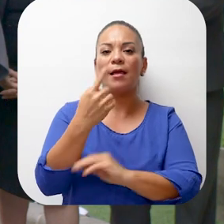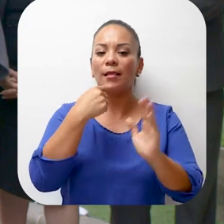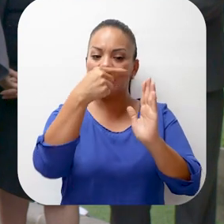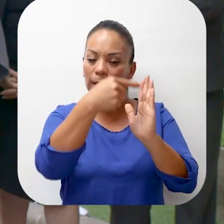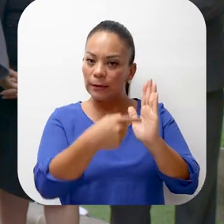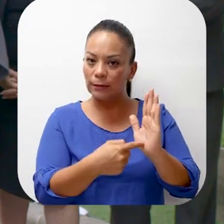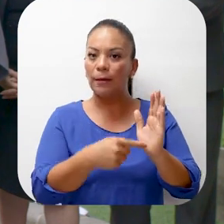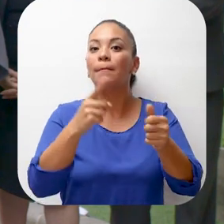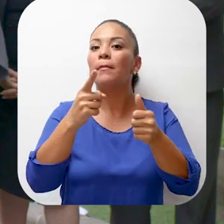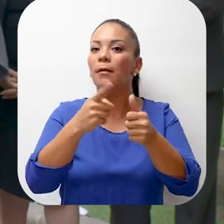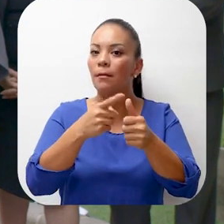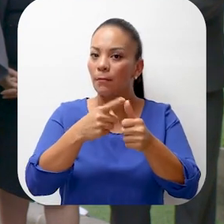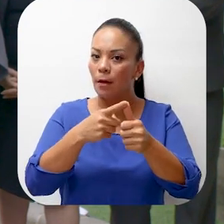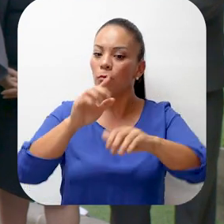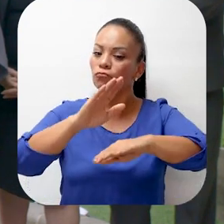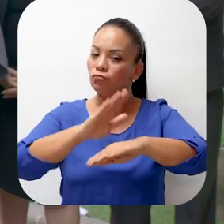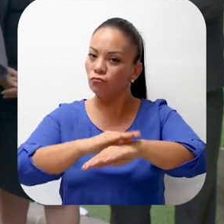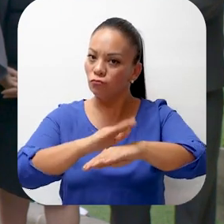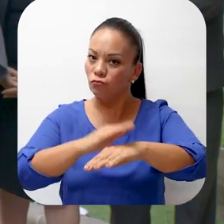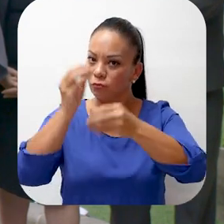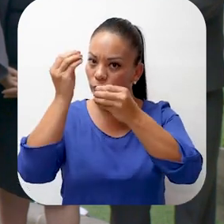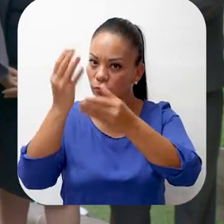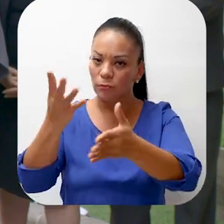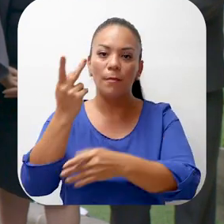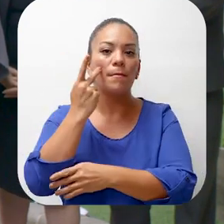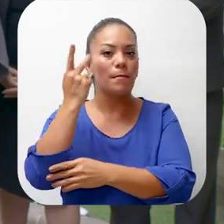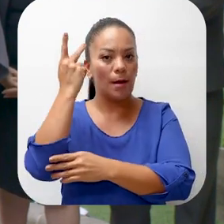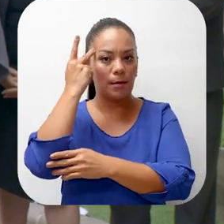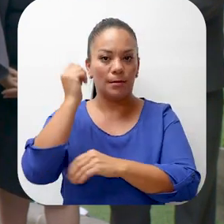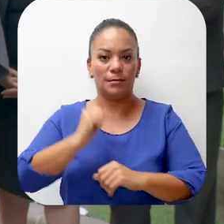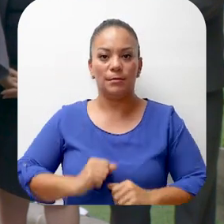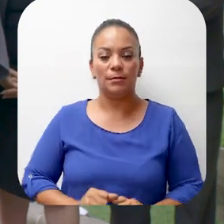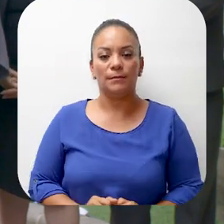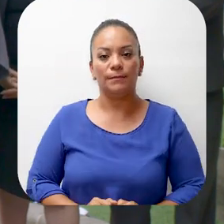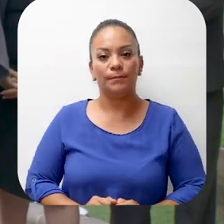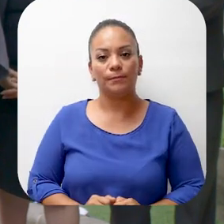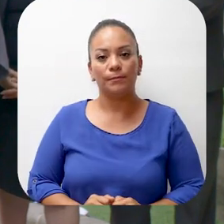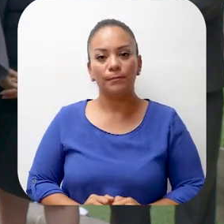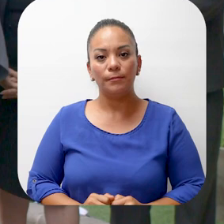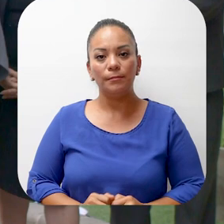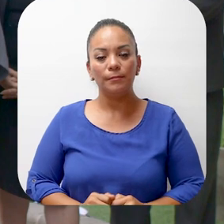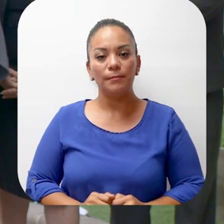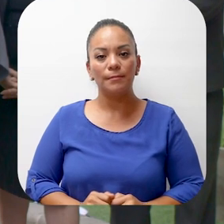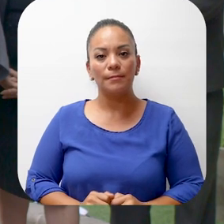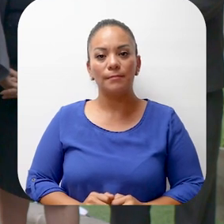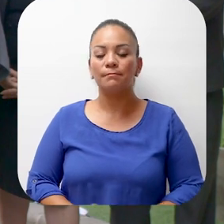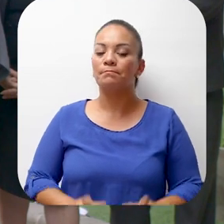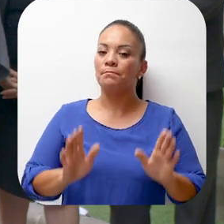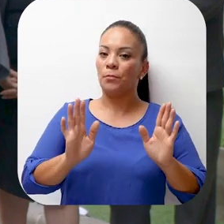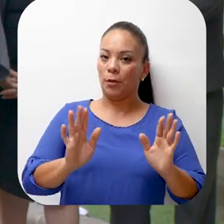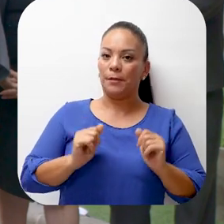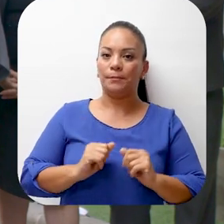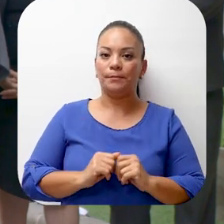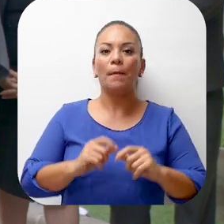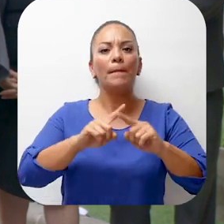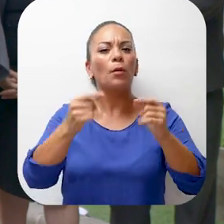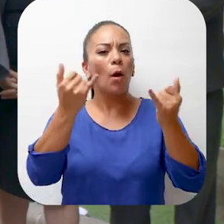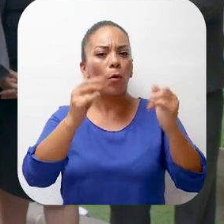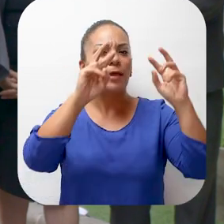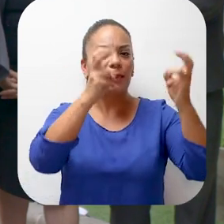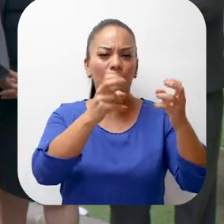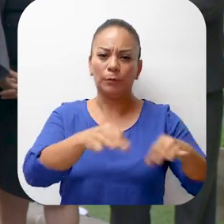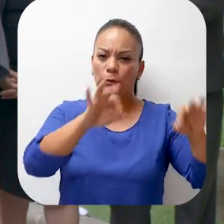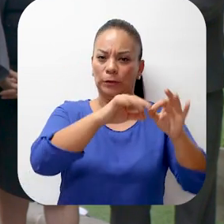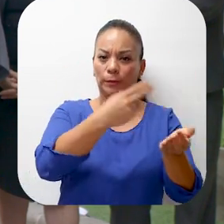habla de el consentimiento informado de los padres. Pero vamos a la parte